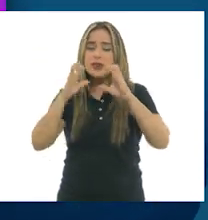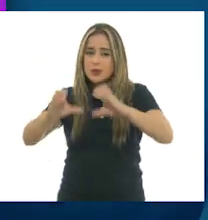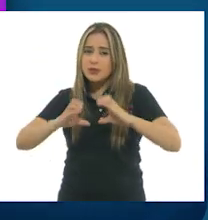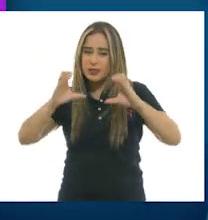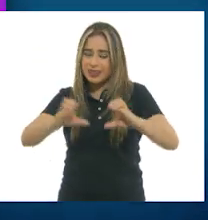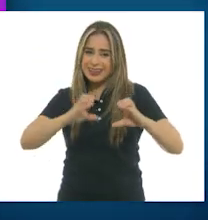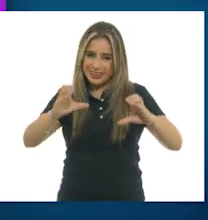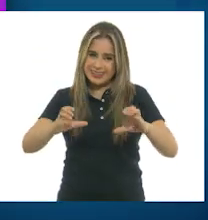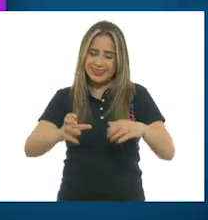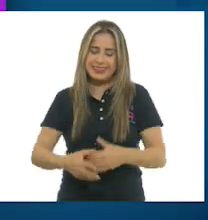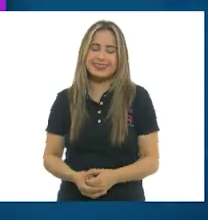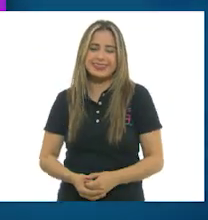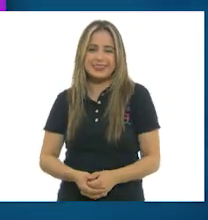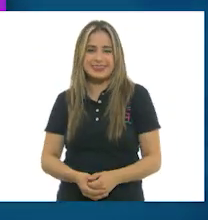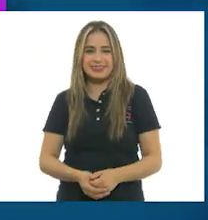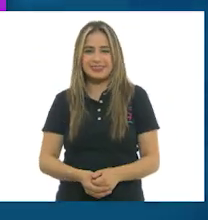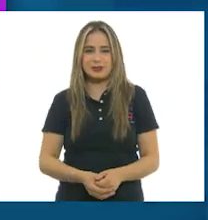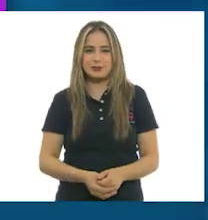unos a los otros.